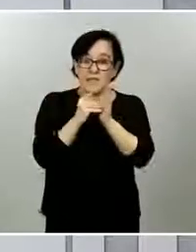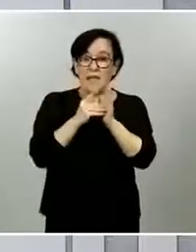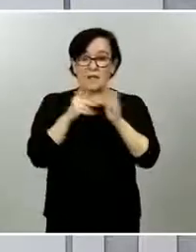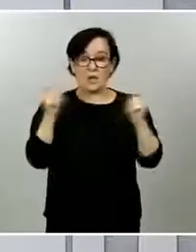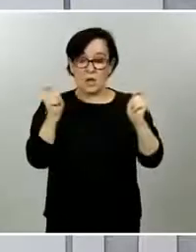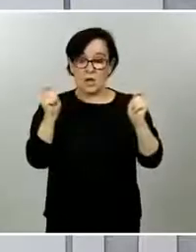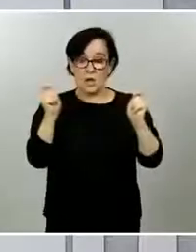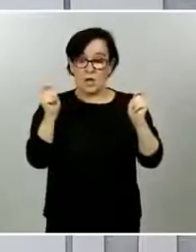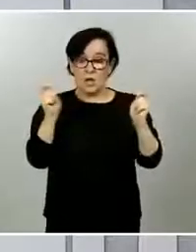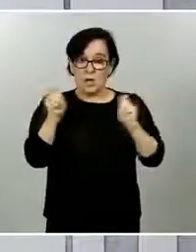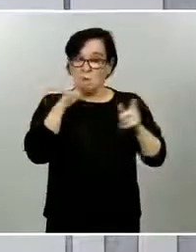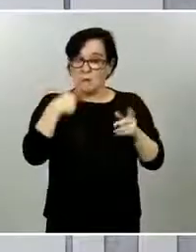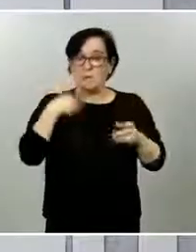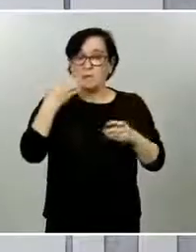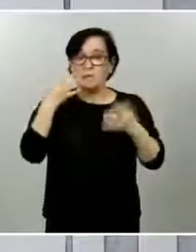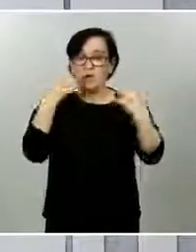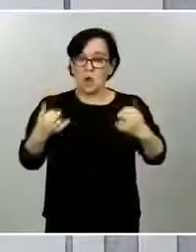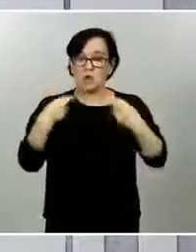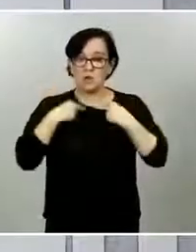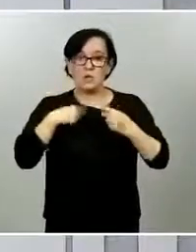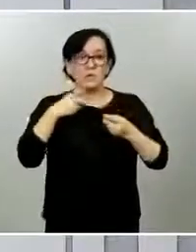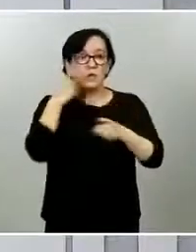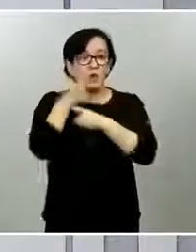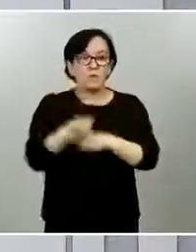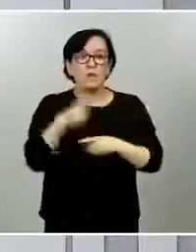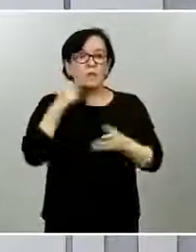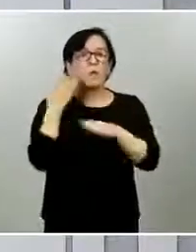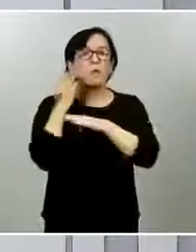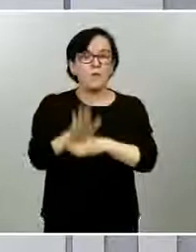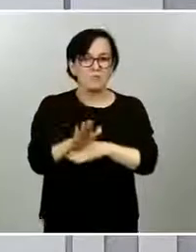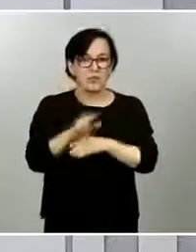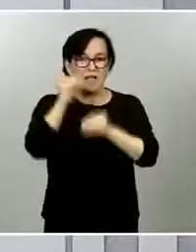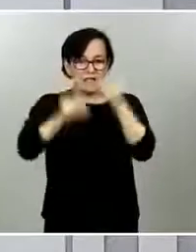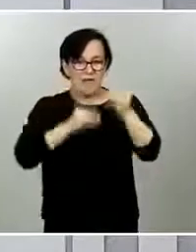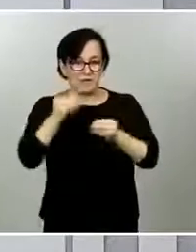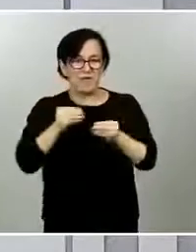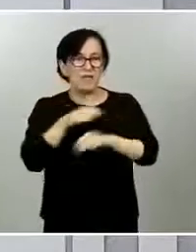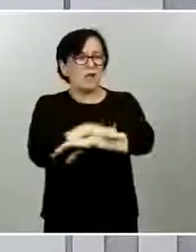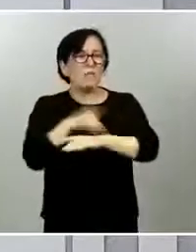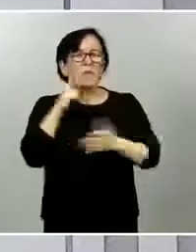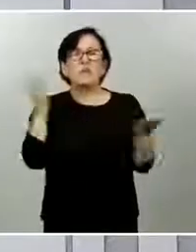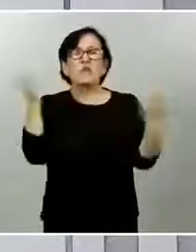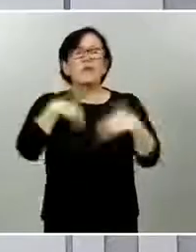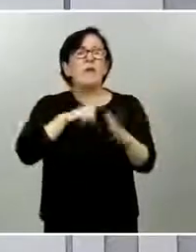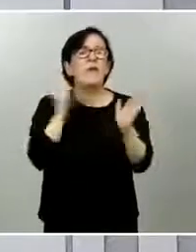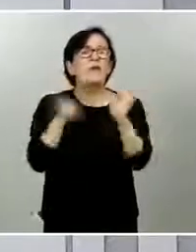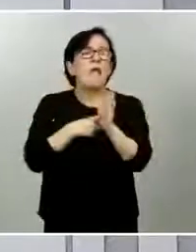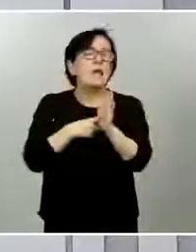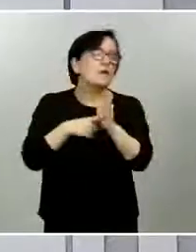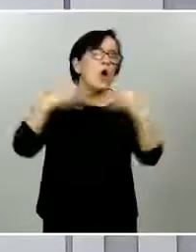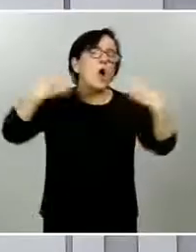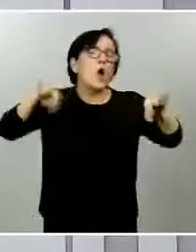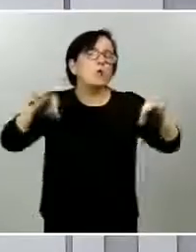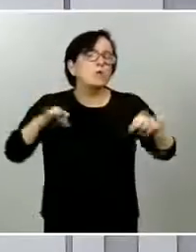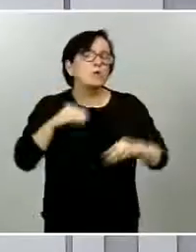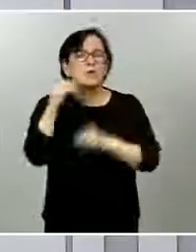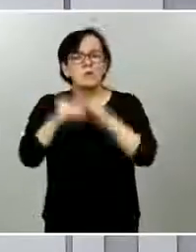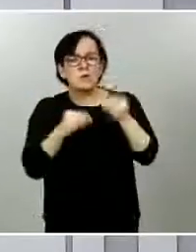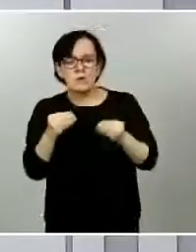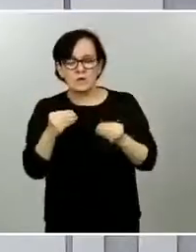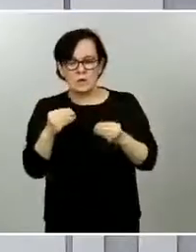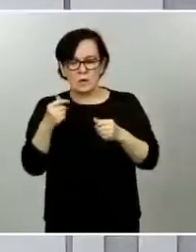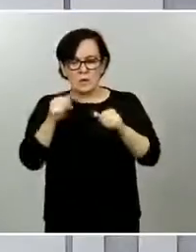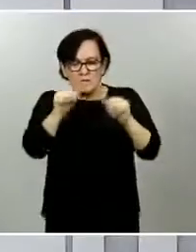salud colectiva y se hace a través de una herramienta de este decreto de alarma que obliga al Congreso de los Diputados a